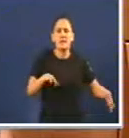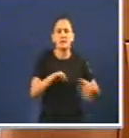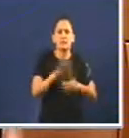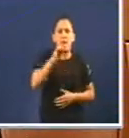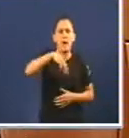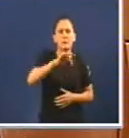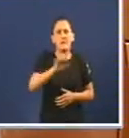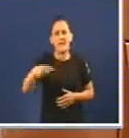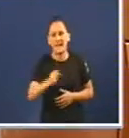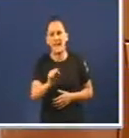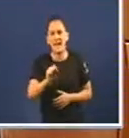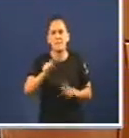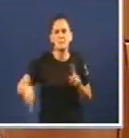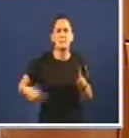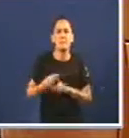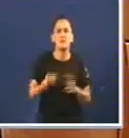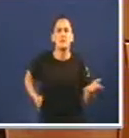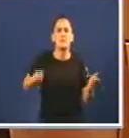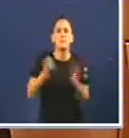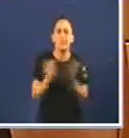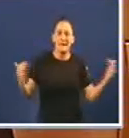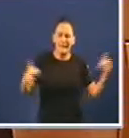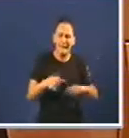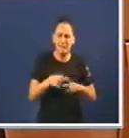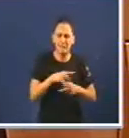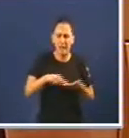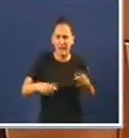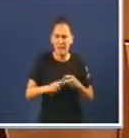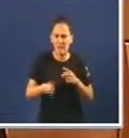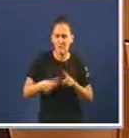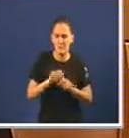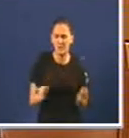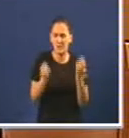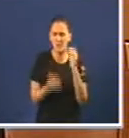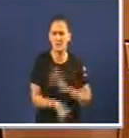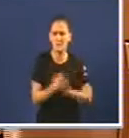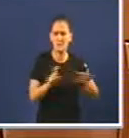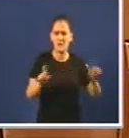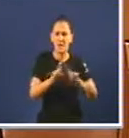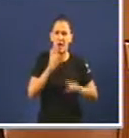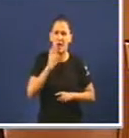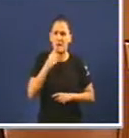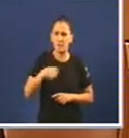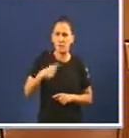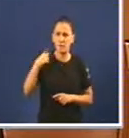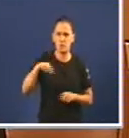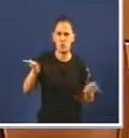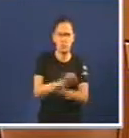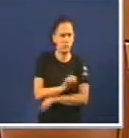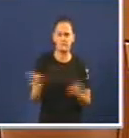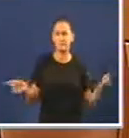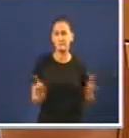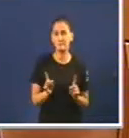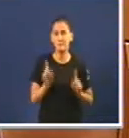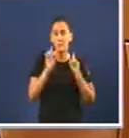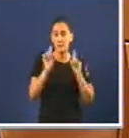e se gasta en pagar a intranet da xunta e se gasta en accións de emprendemento. Fixo vostede, dicindo que éramos nosos que confundíamos os datos. Se